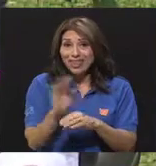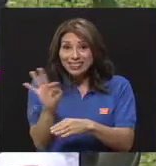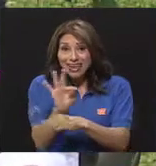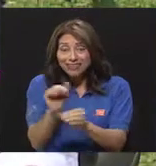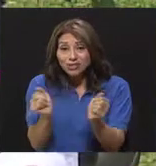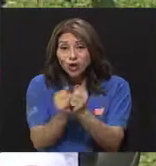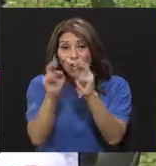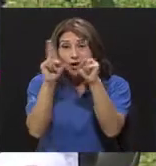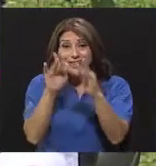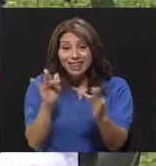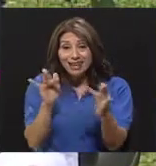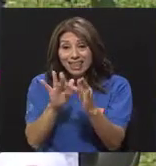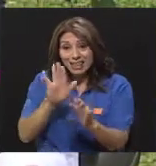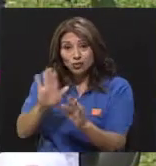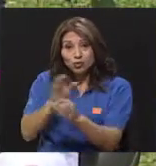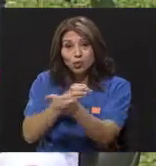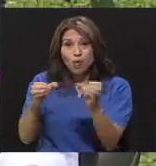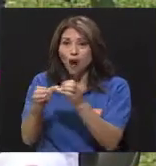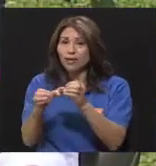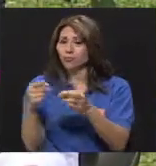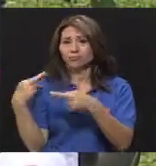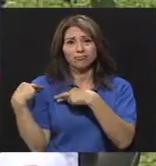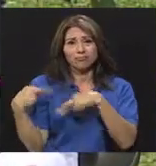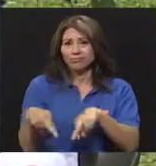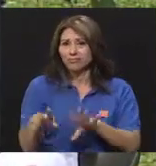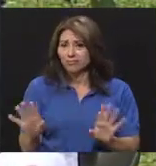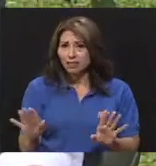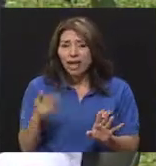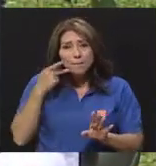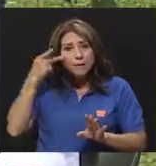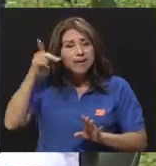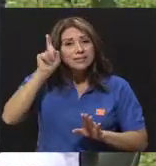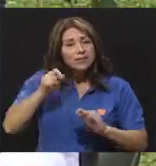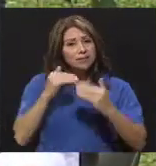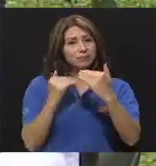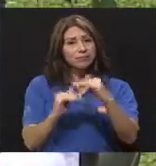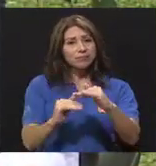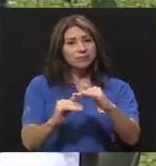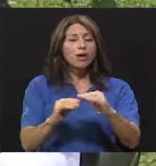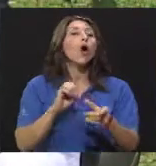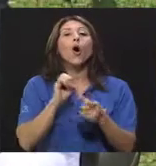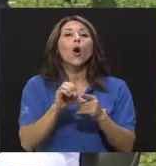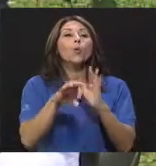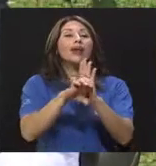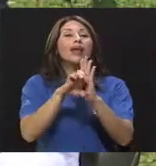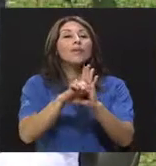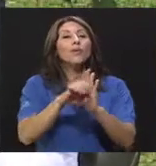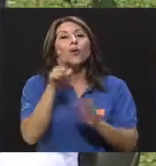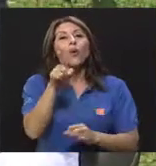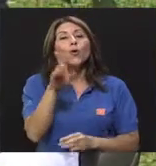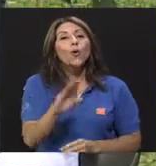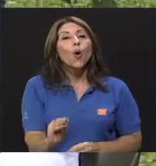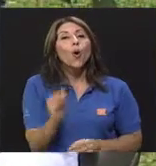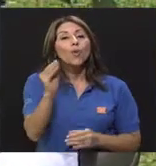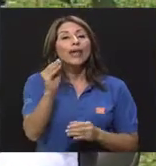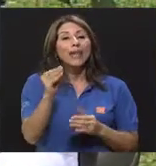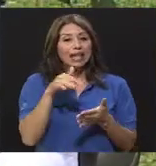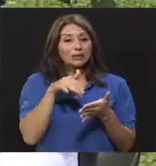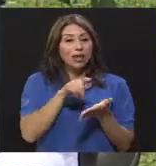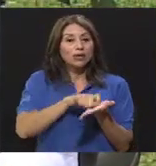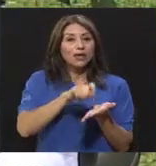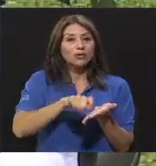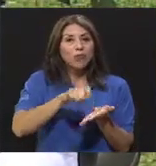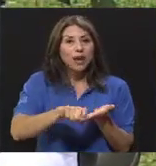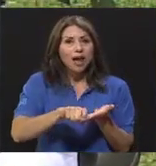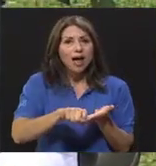papás poniendo límites. O que un chico que está en la escuela ande con un teléfono celular con acceso a internet.